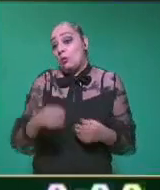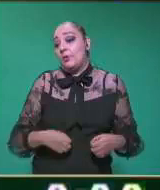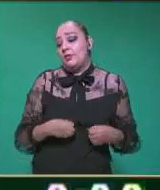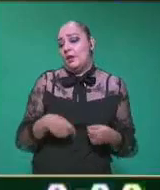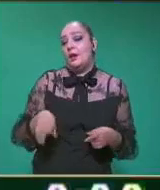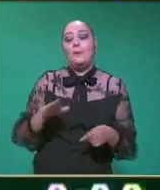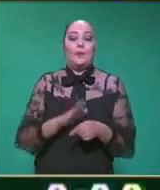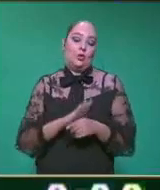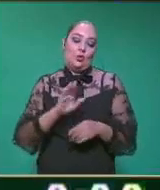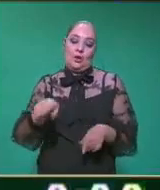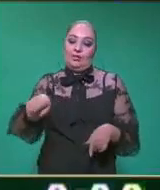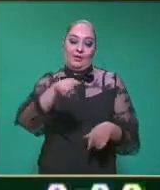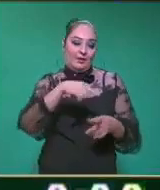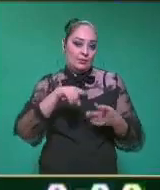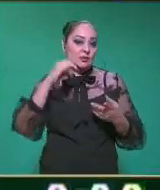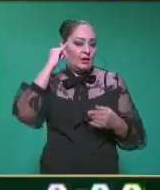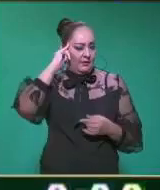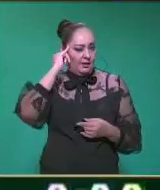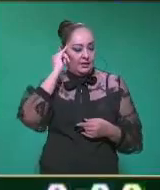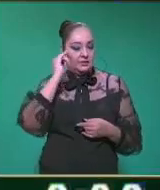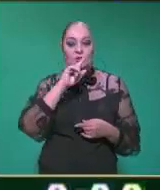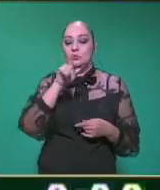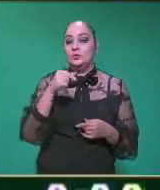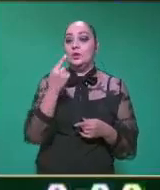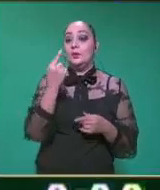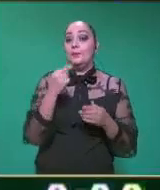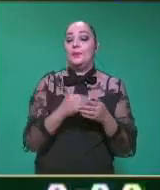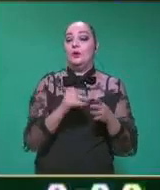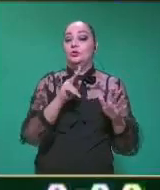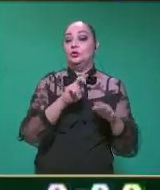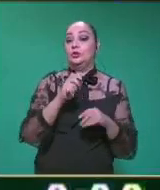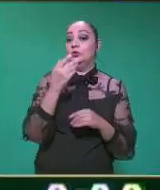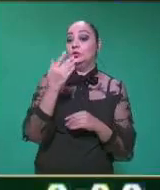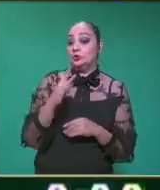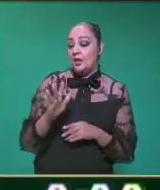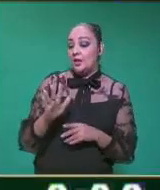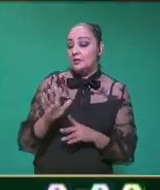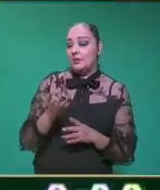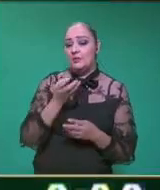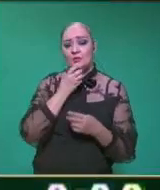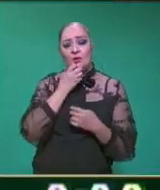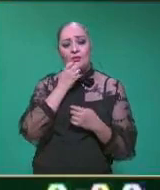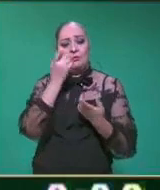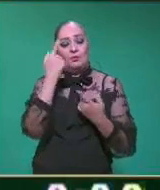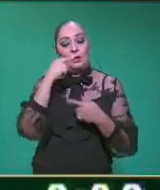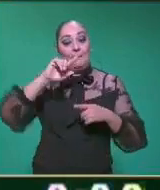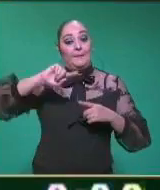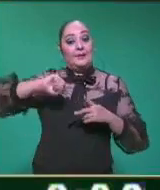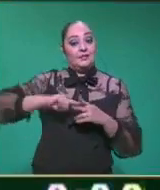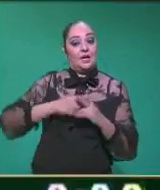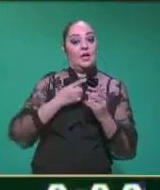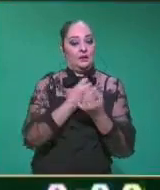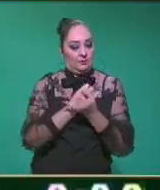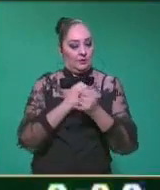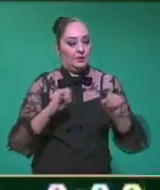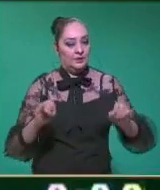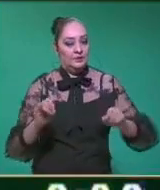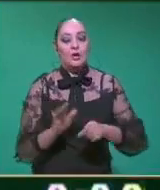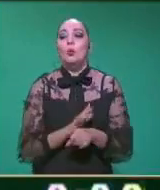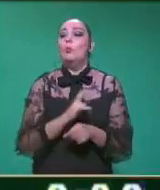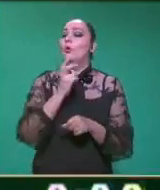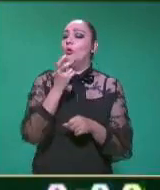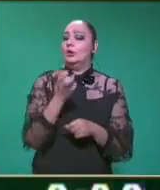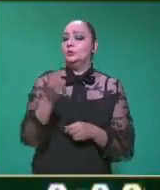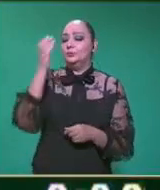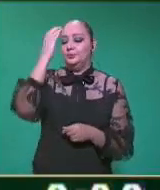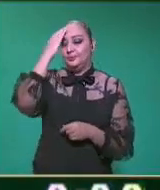16 de septiembre de 1810, dio el grito de dolores para dar inicio a la lucha de la independencia. Por ello, se le